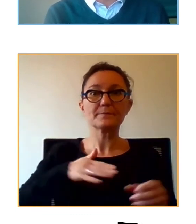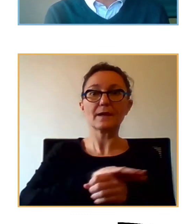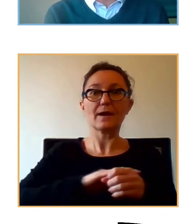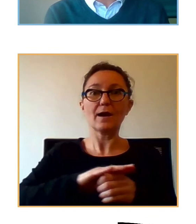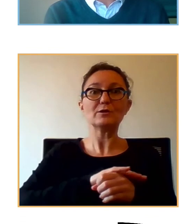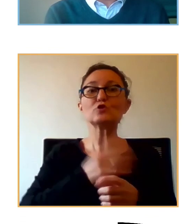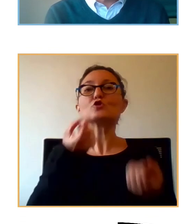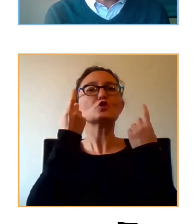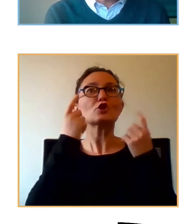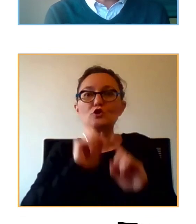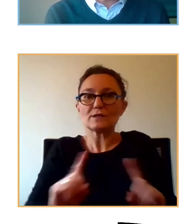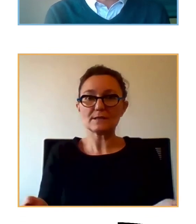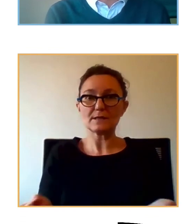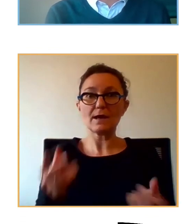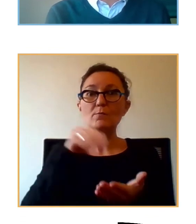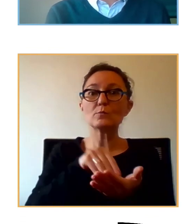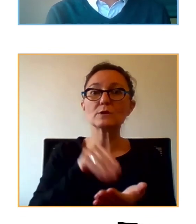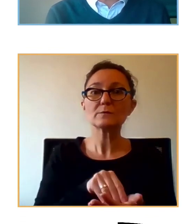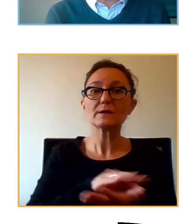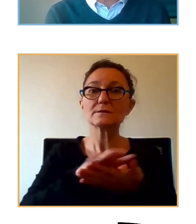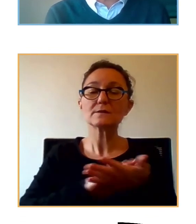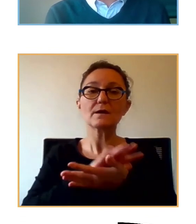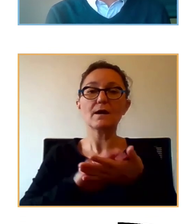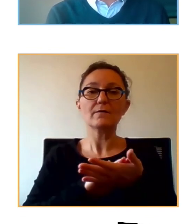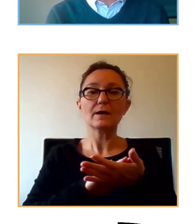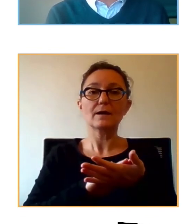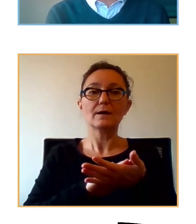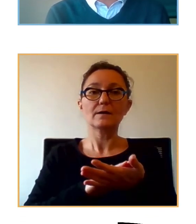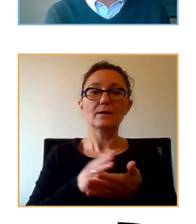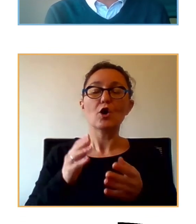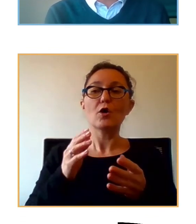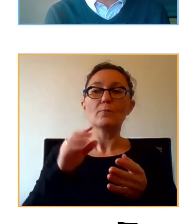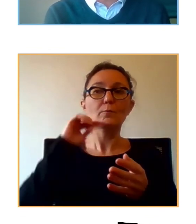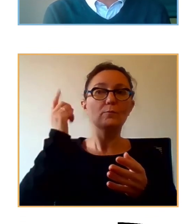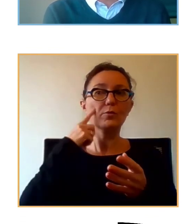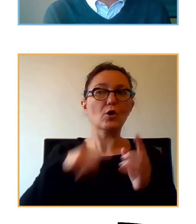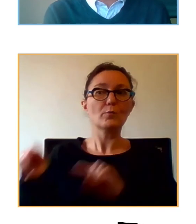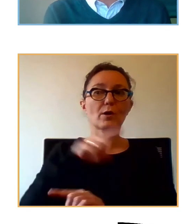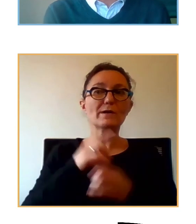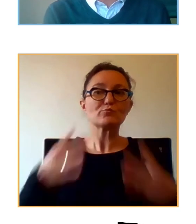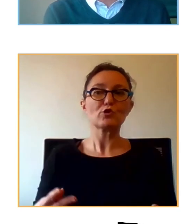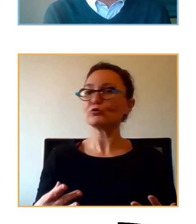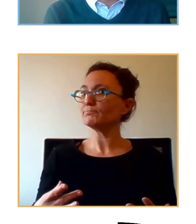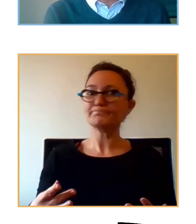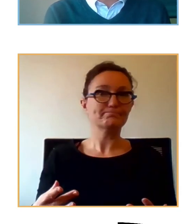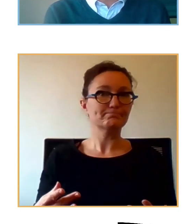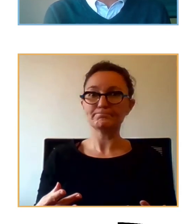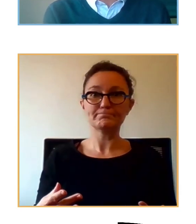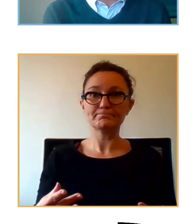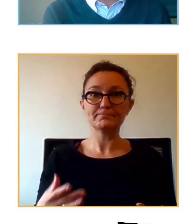enseña acerca de esto. Muchos veces habla de que no se identifica tempranamente los problemas y todos sabemos que cuanto la prevención